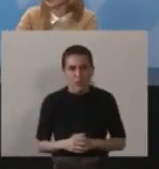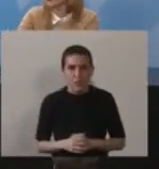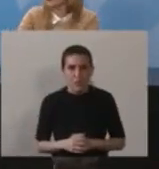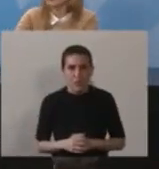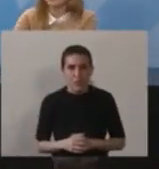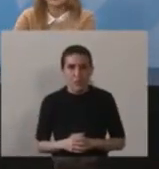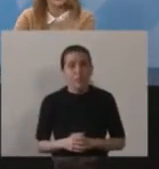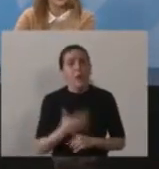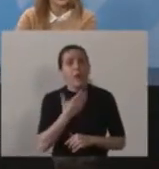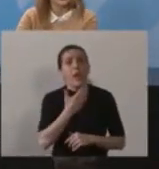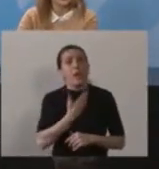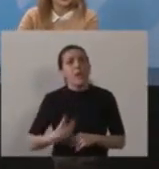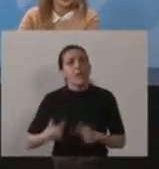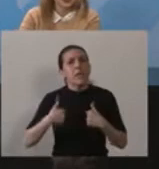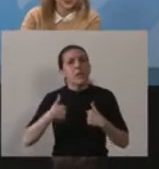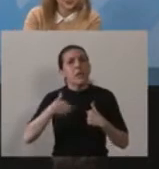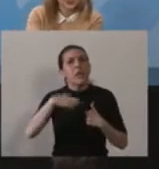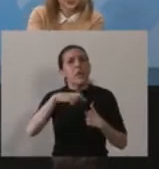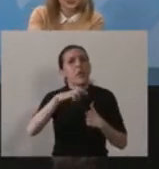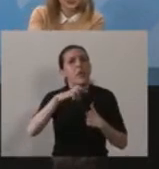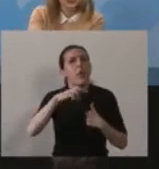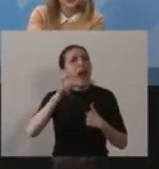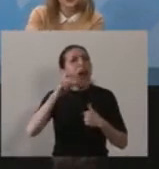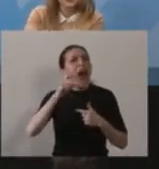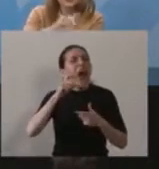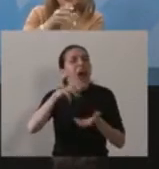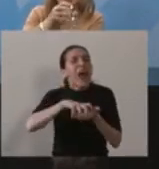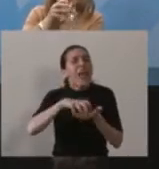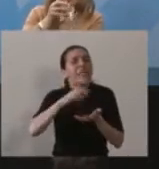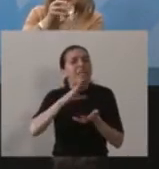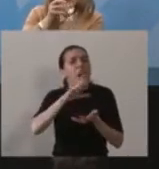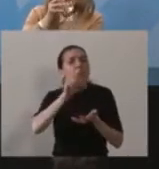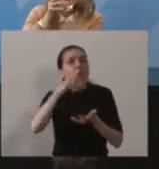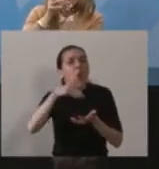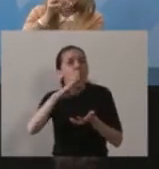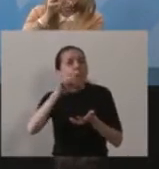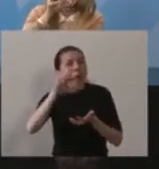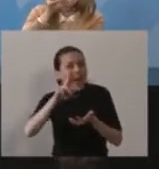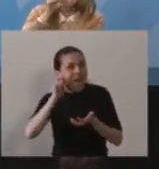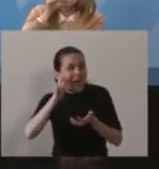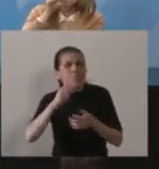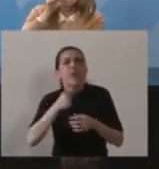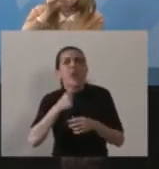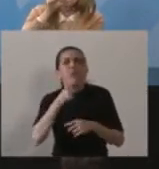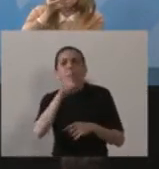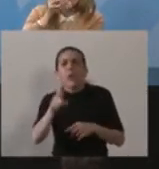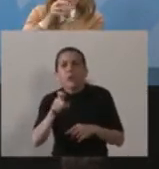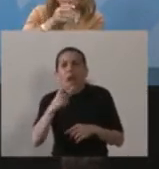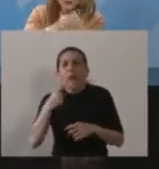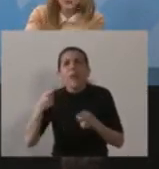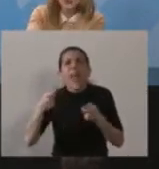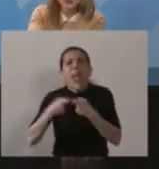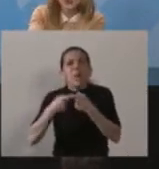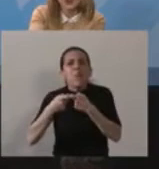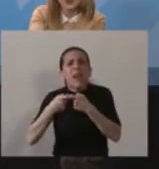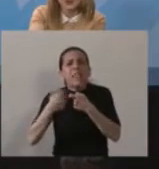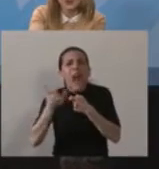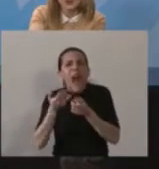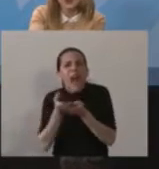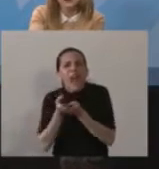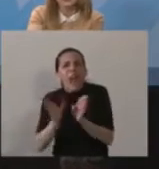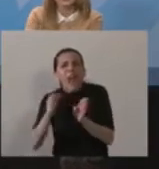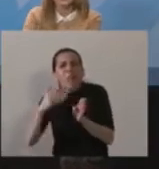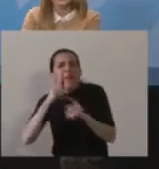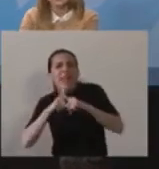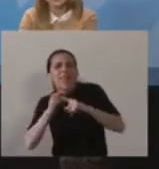Señor Presidente, Patrick Lespy de la Agencia Bloomberg. Quisiera preguntar a usted, Vicentín tiene una empresa mixta con Glencore,